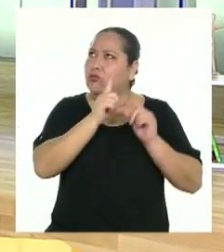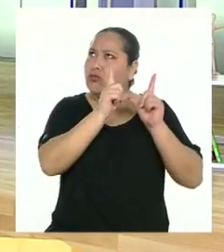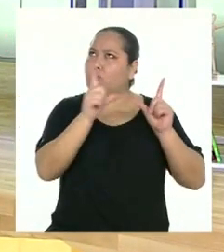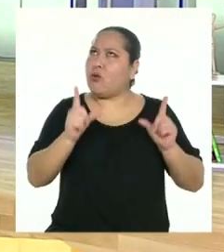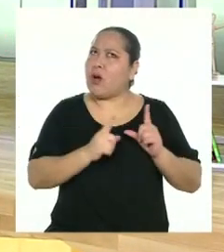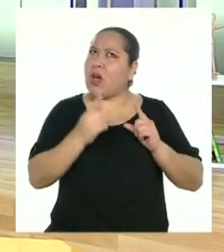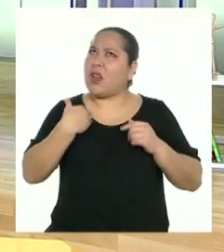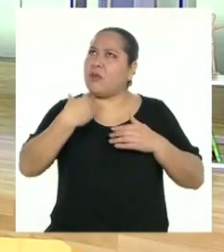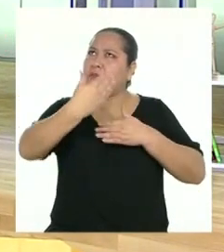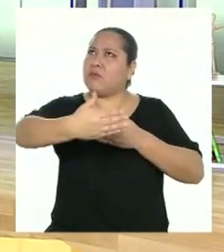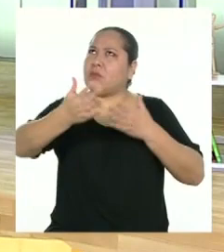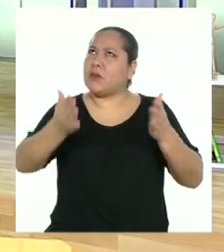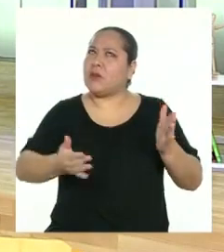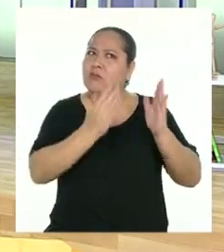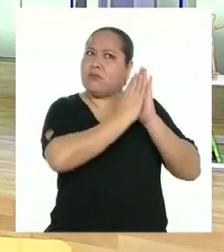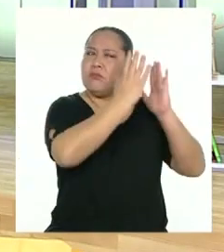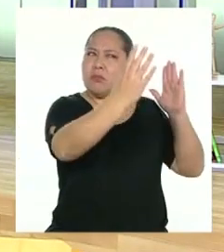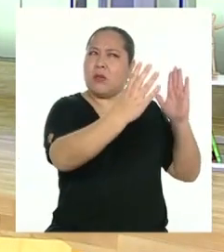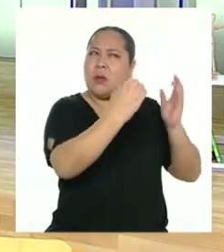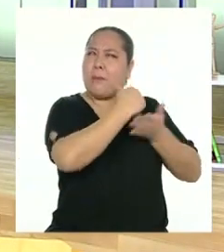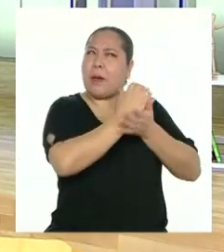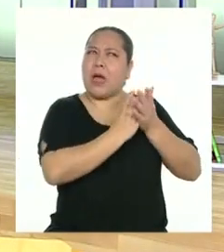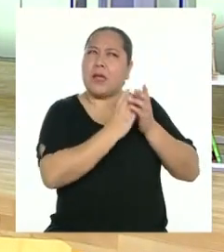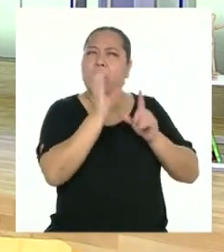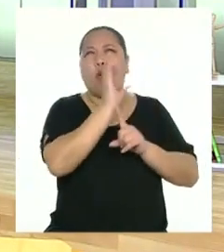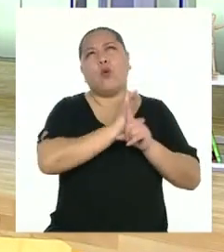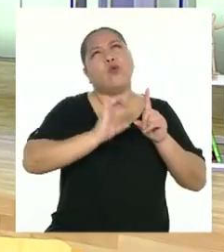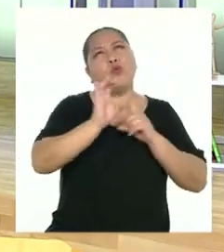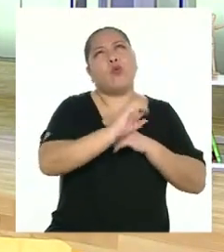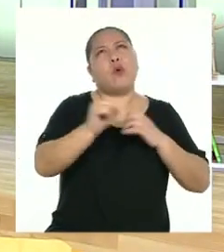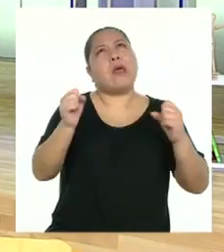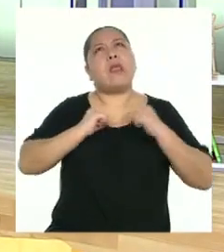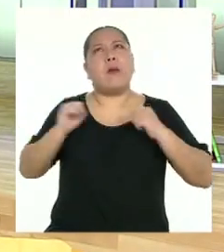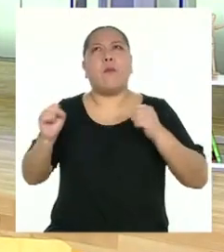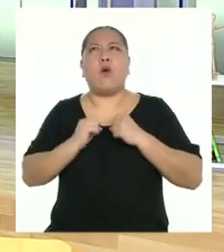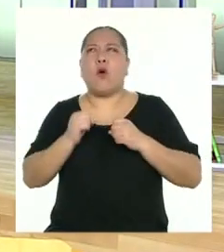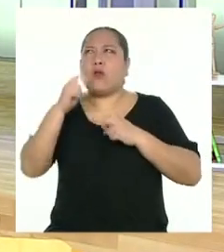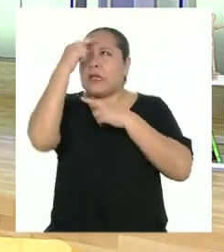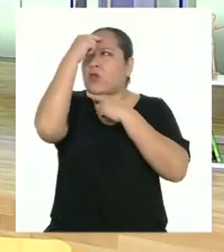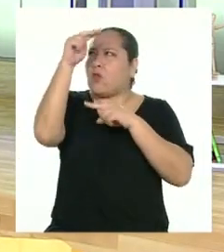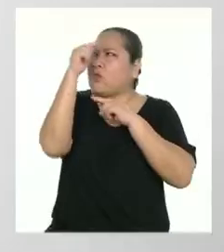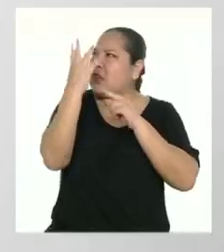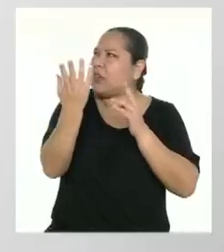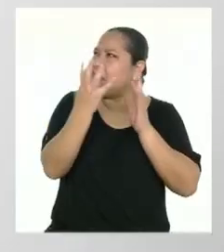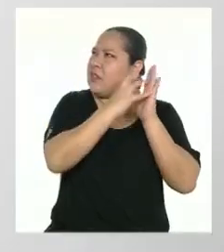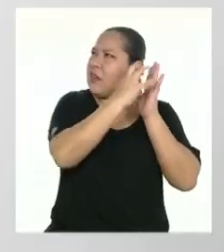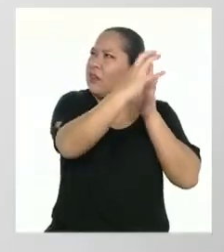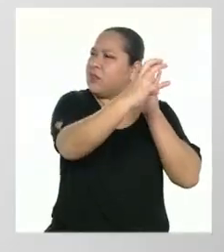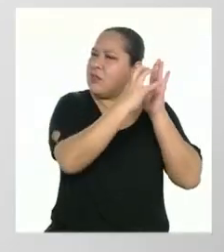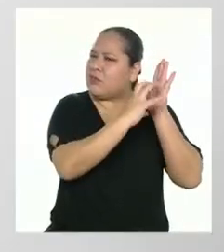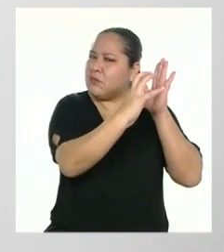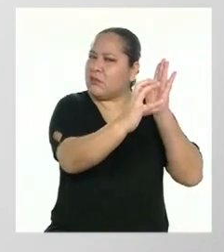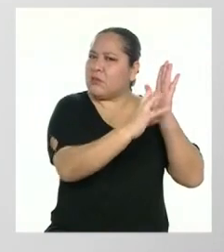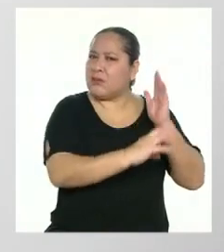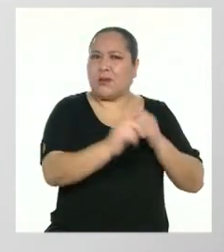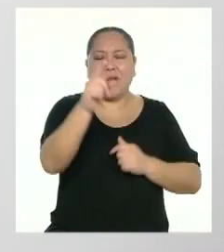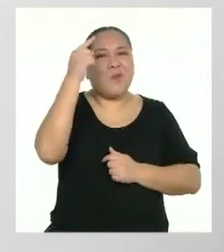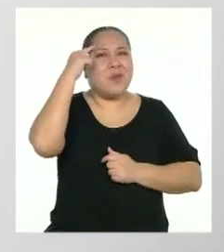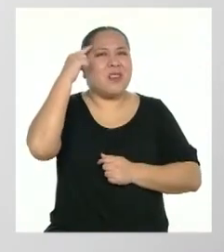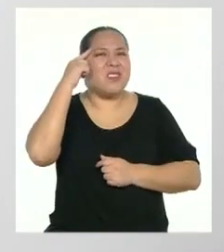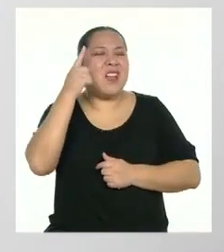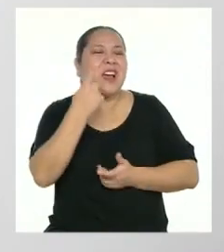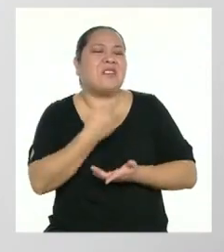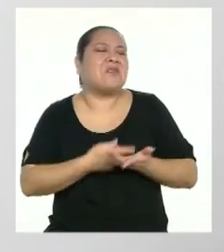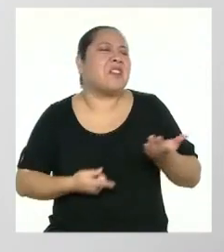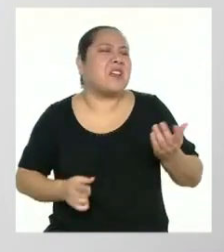Creo que estaba dividido por secciones. Cultura, deportes, noticias... ¿Y para qué creen que se